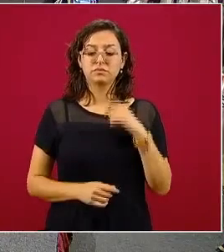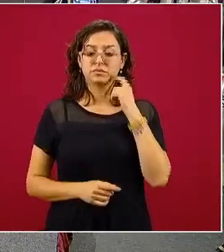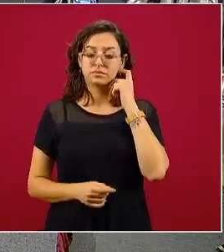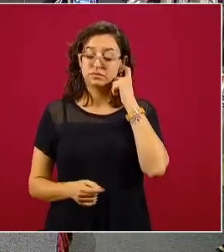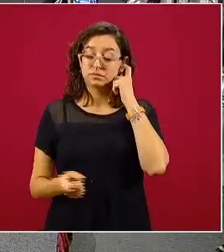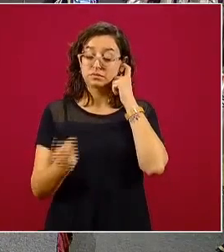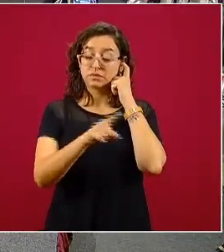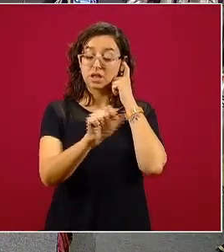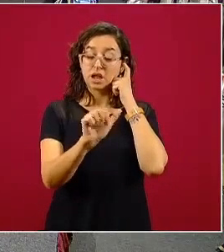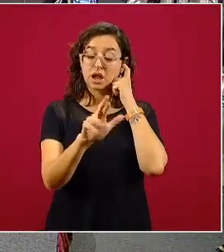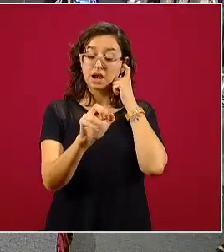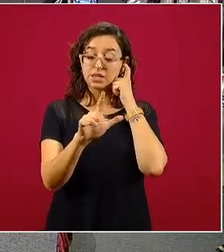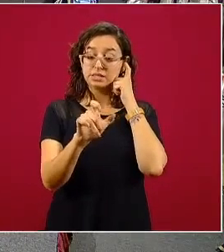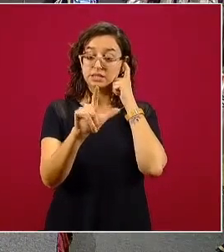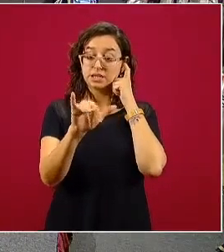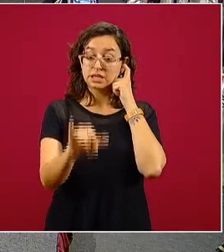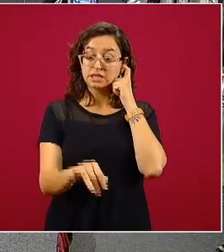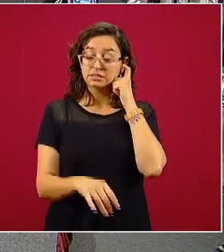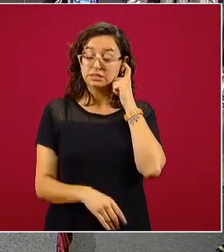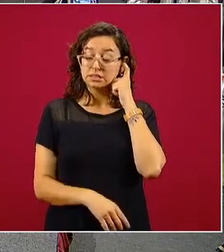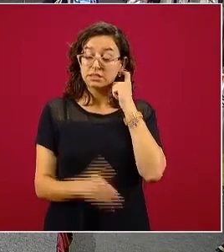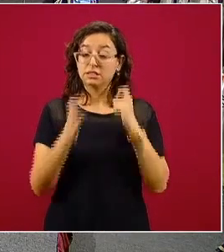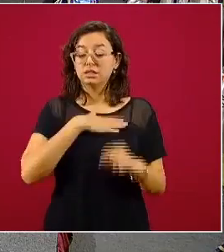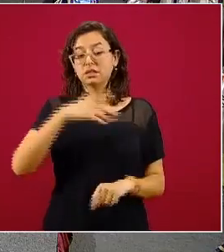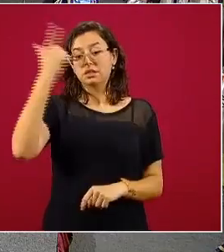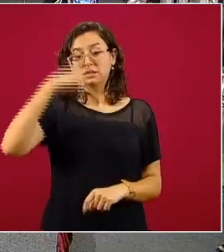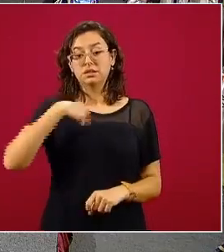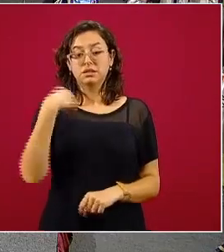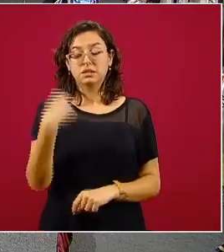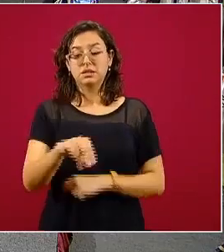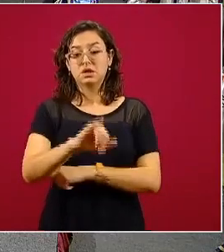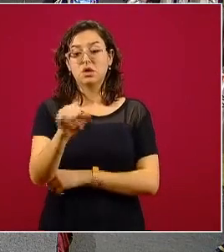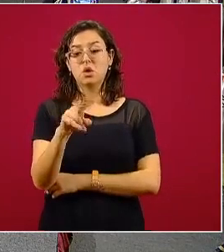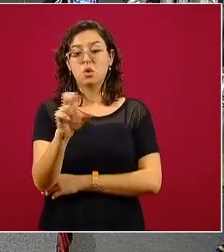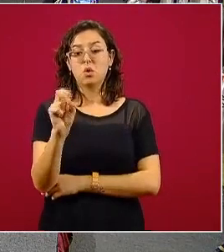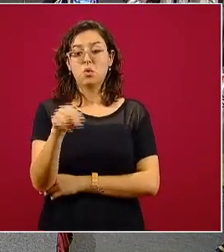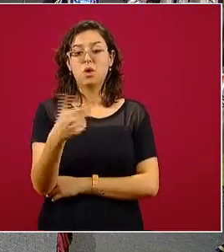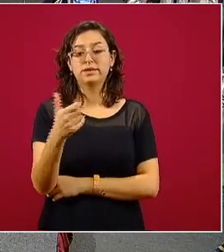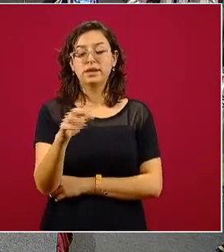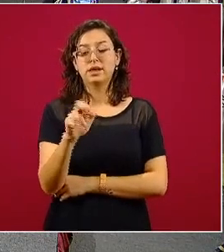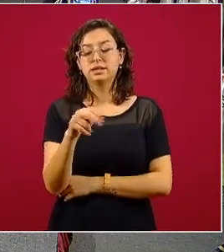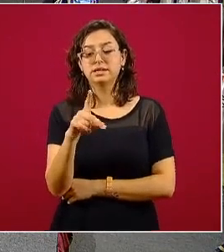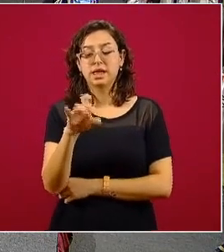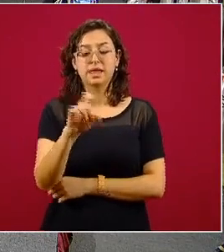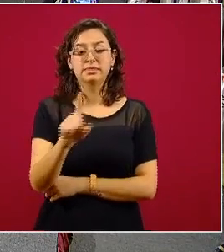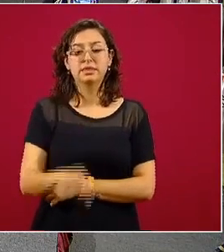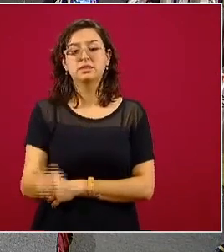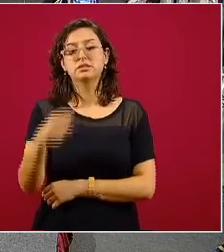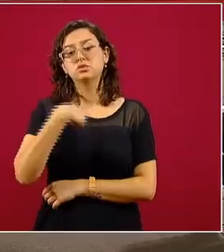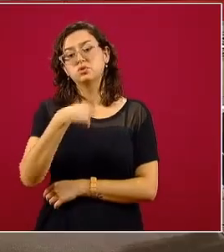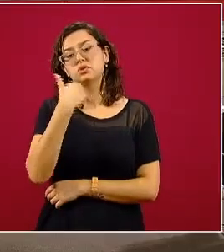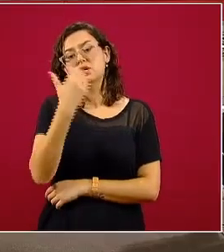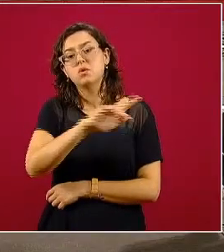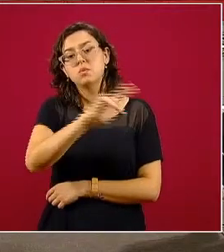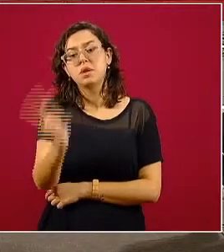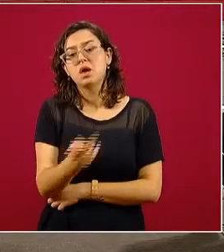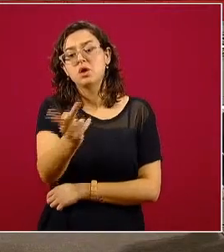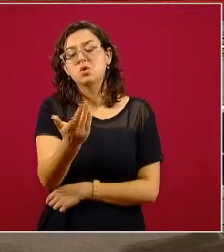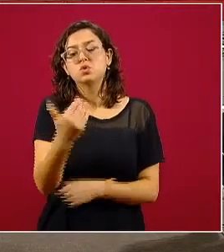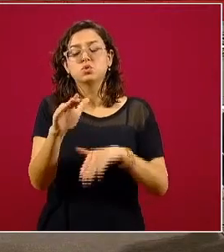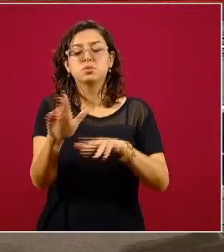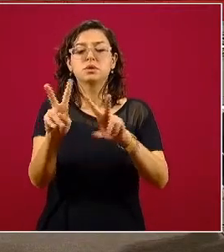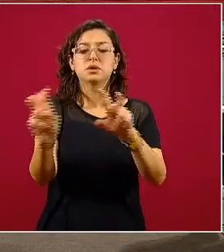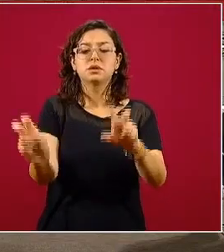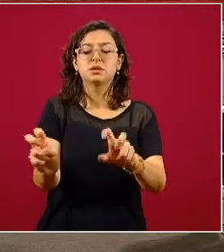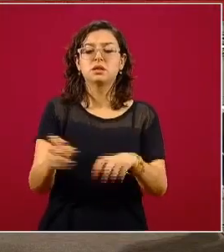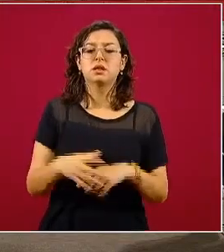Araceli Randay. Buenas noches. Juan Hernández, del Pédico Basta y del Grupo Cantón. Quisiera hacer una pregunta referente precisamente a lo que